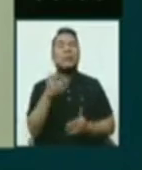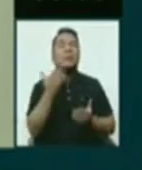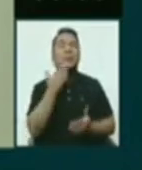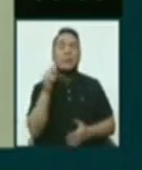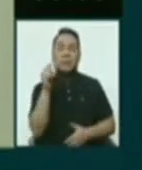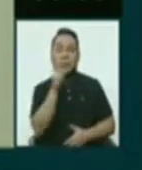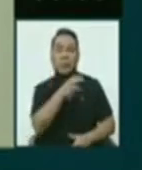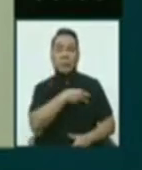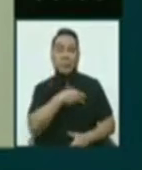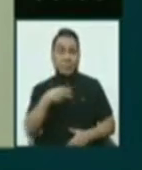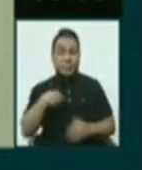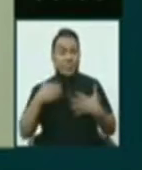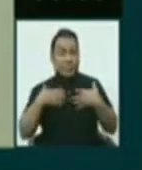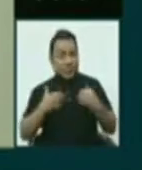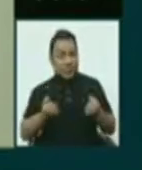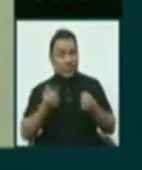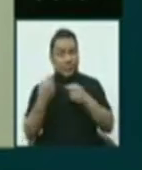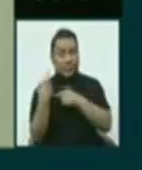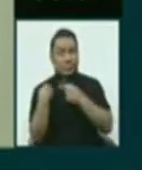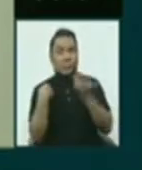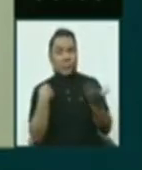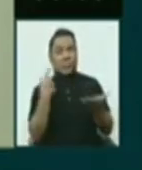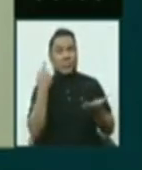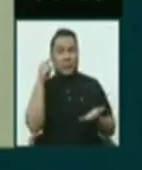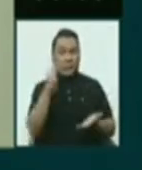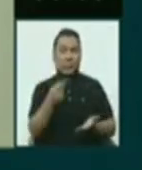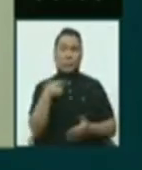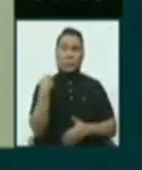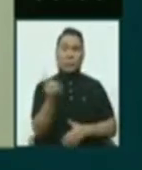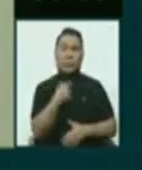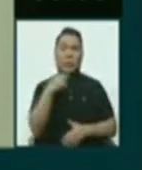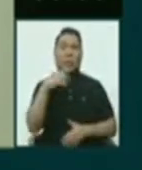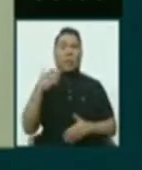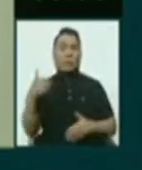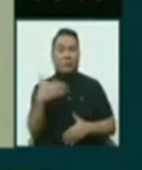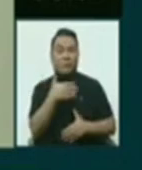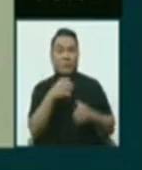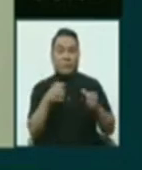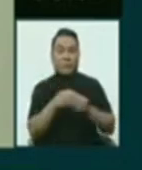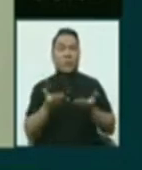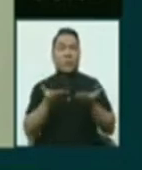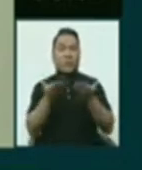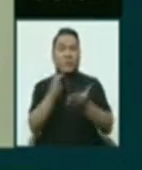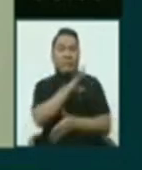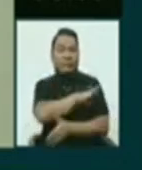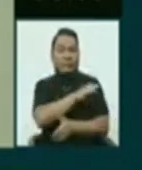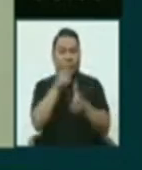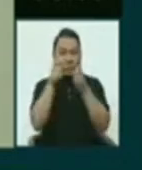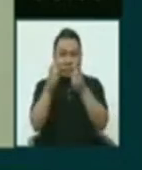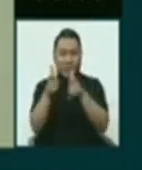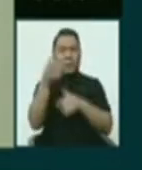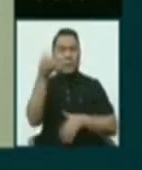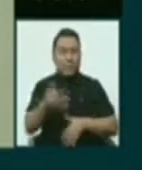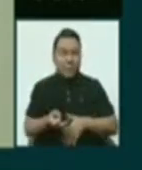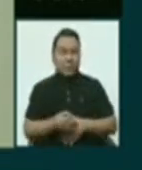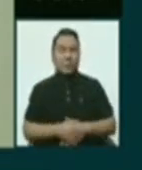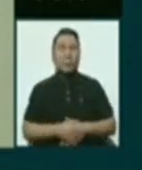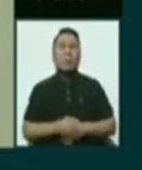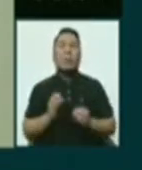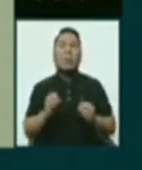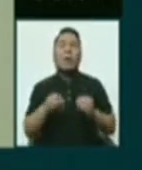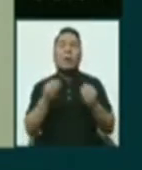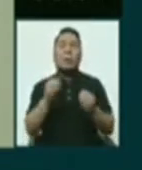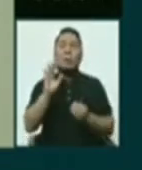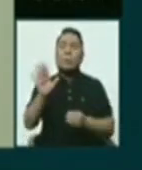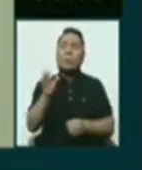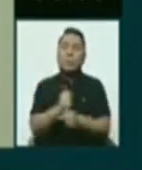Ministerio de Salud. Y para eso nosotros como FREPAP vamos a estar fiscalizando realmente cómo es su